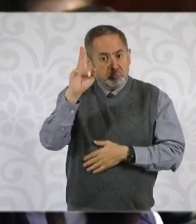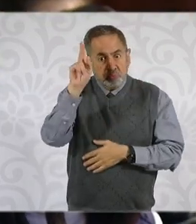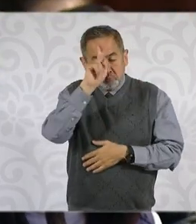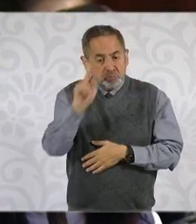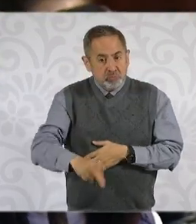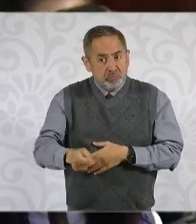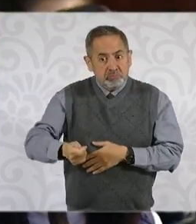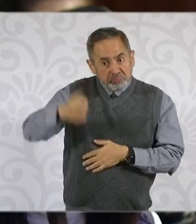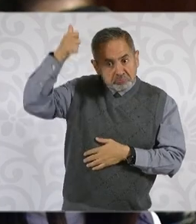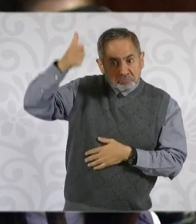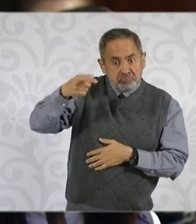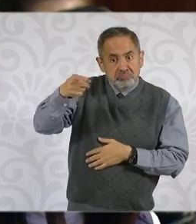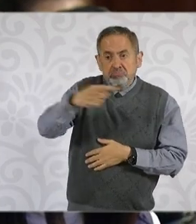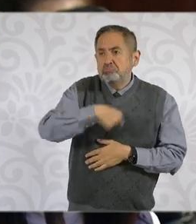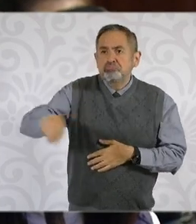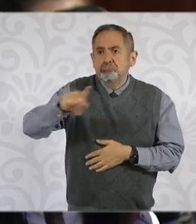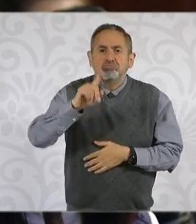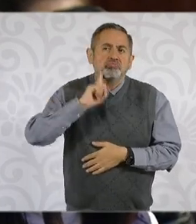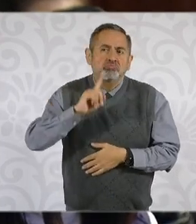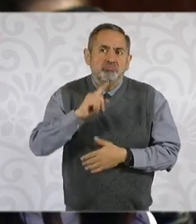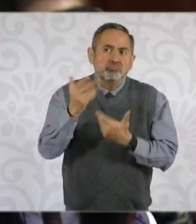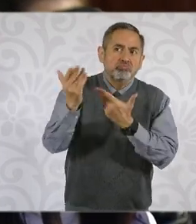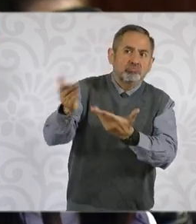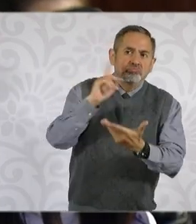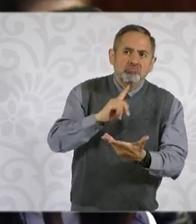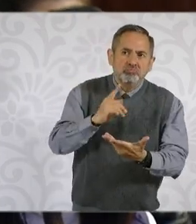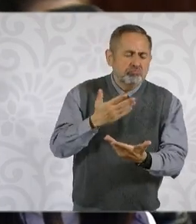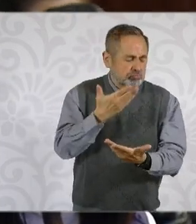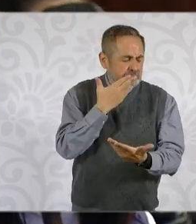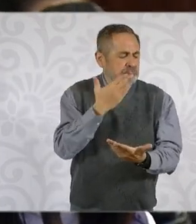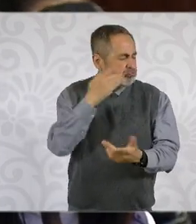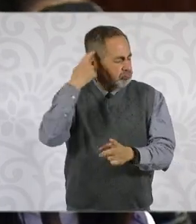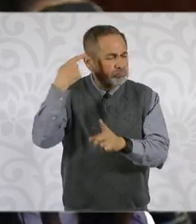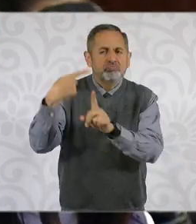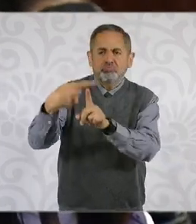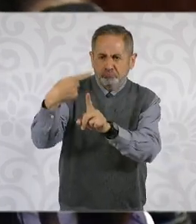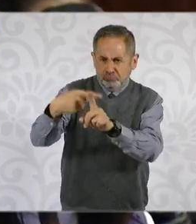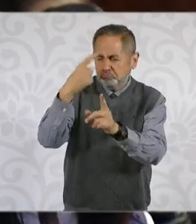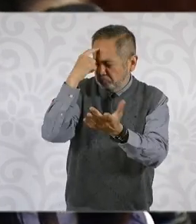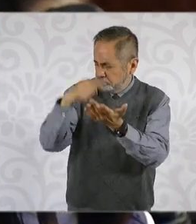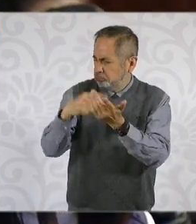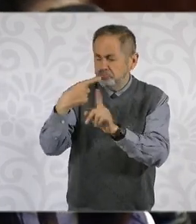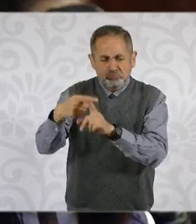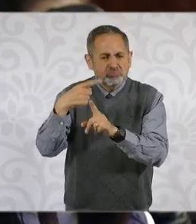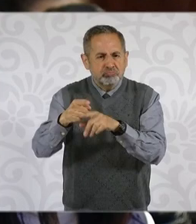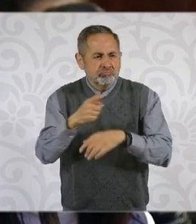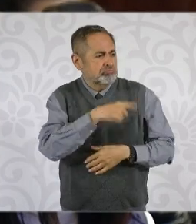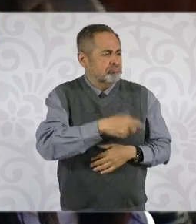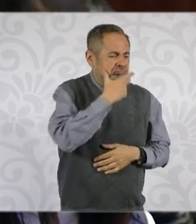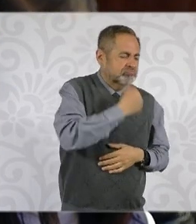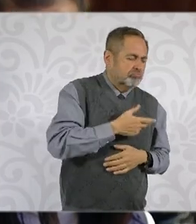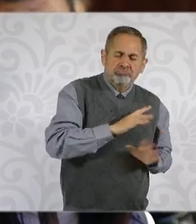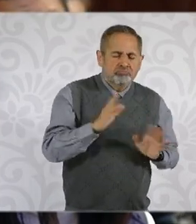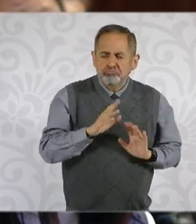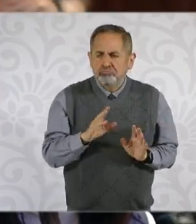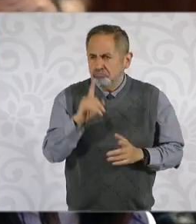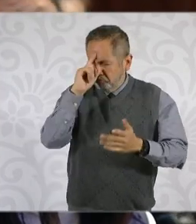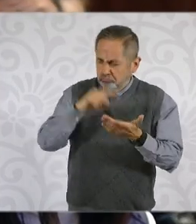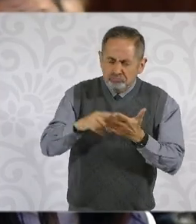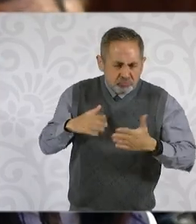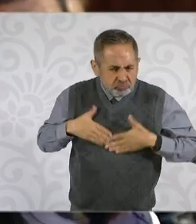inédito y también da una respuesta contundente hasta la misoginia, el tema